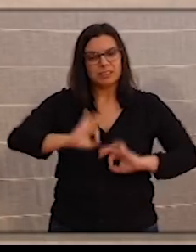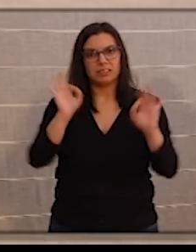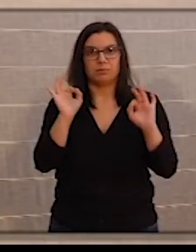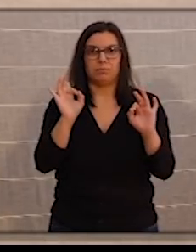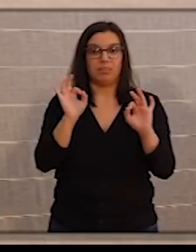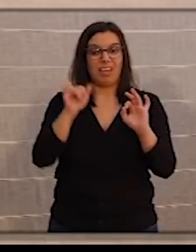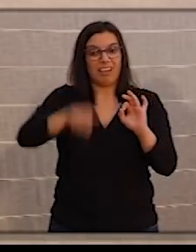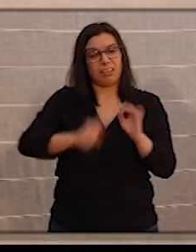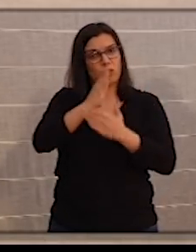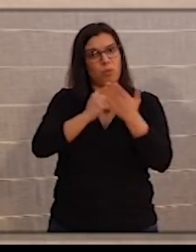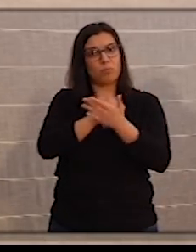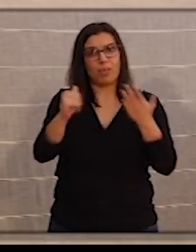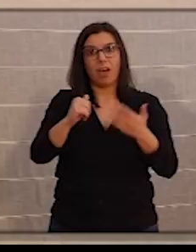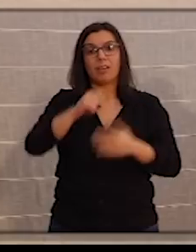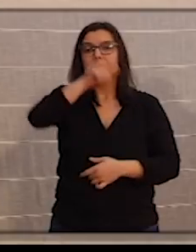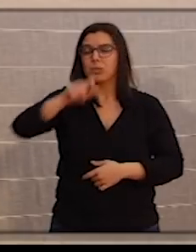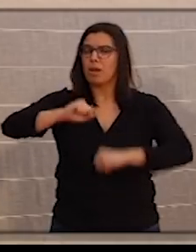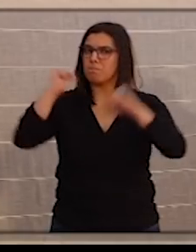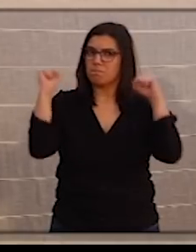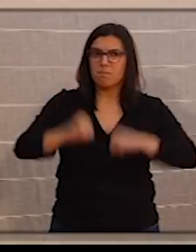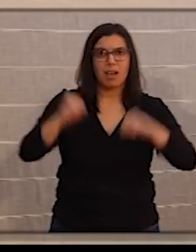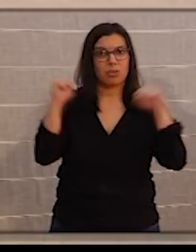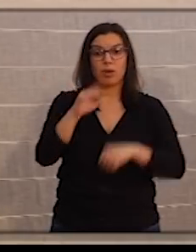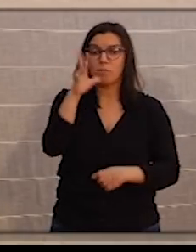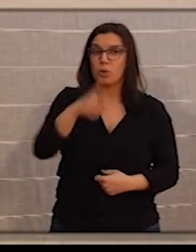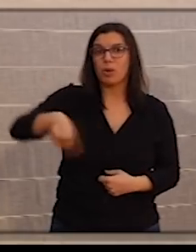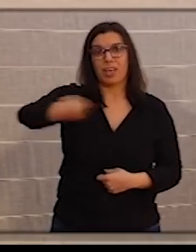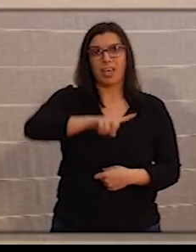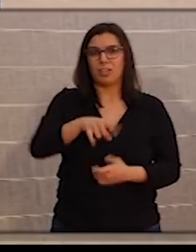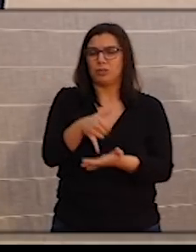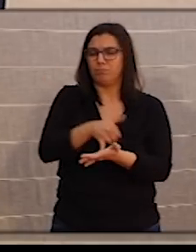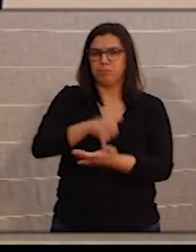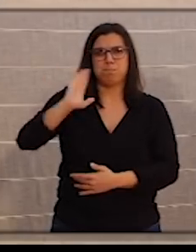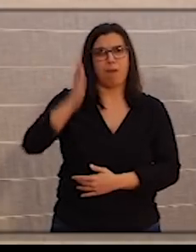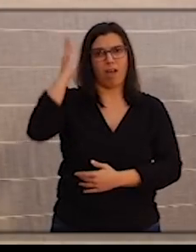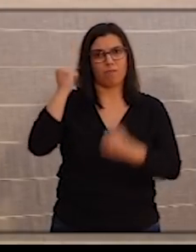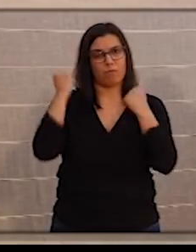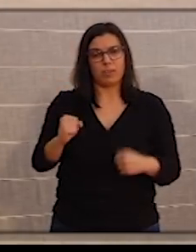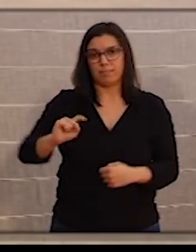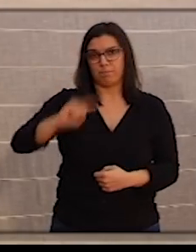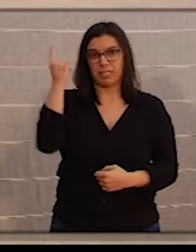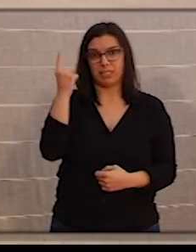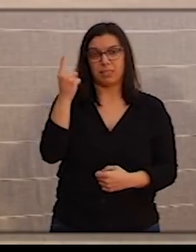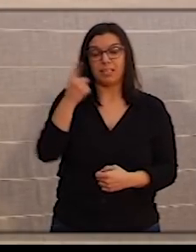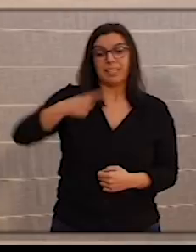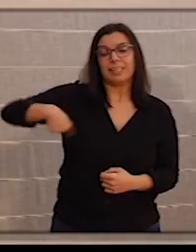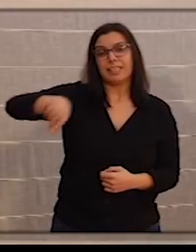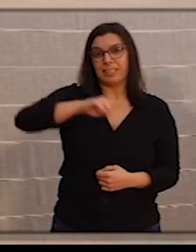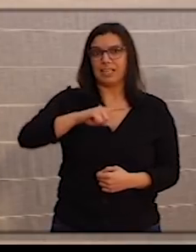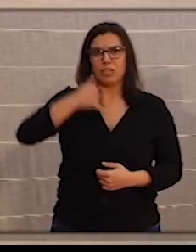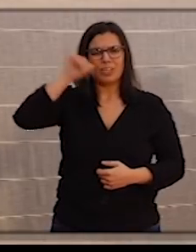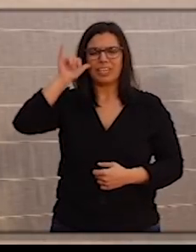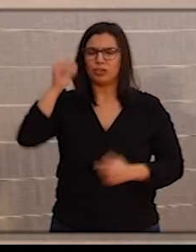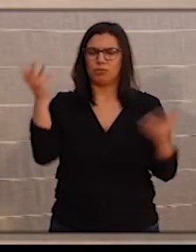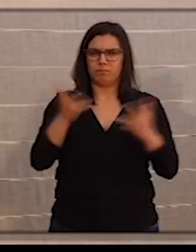en una comunidad como la nuestra, son las personas mayores, porque son las personas más vulnerables y son las personas de mayor